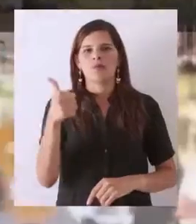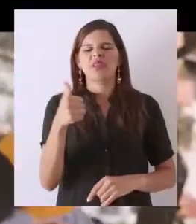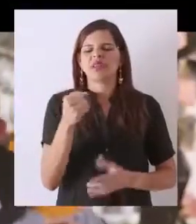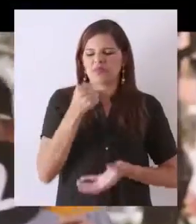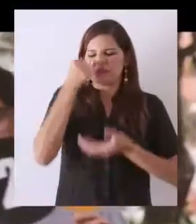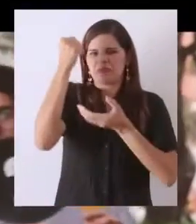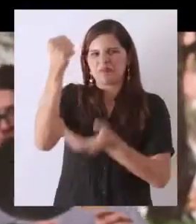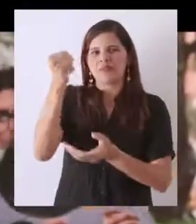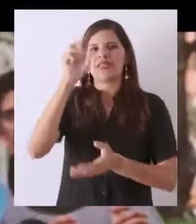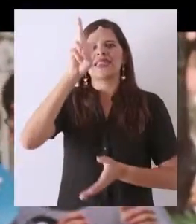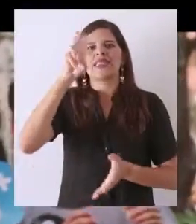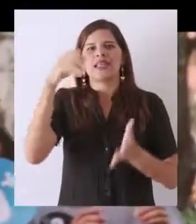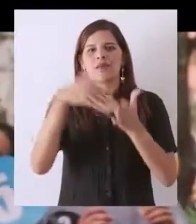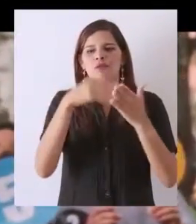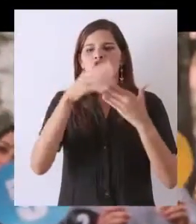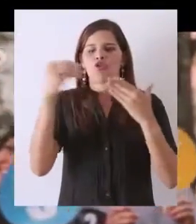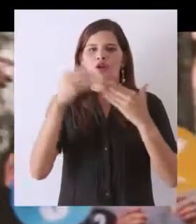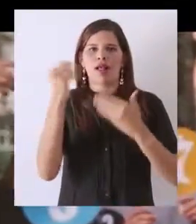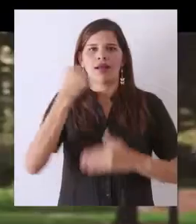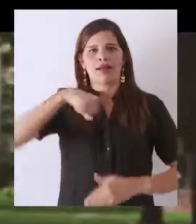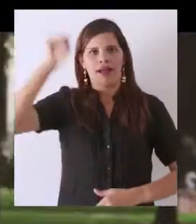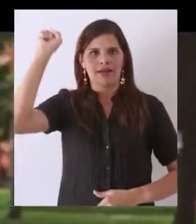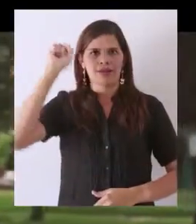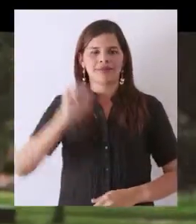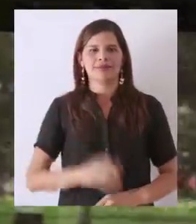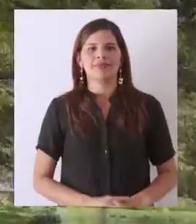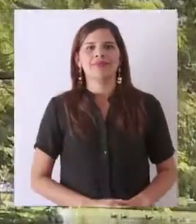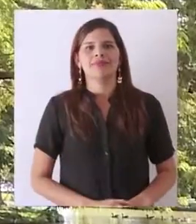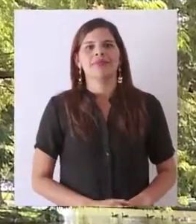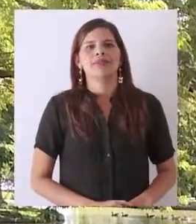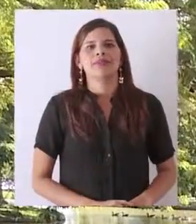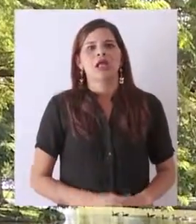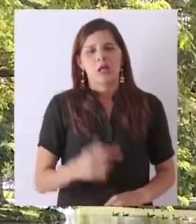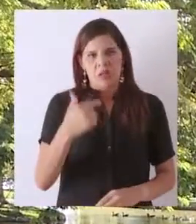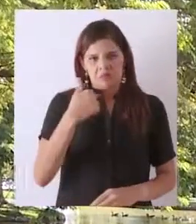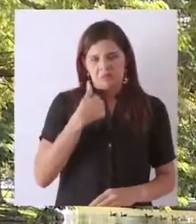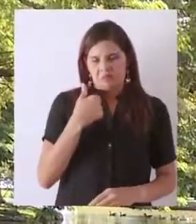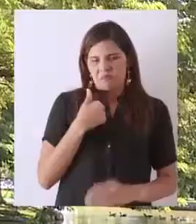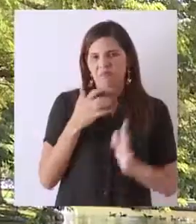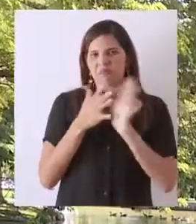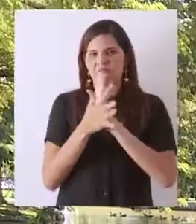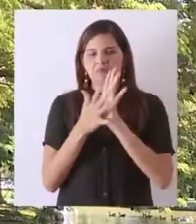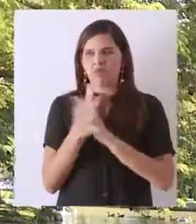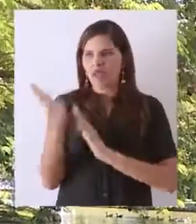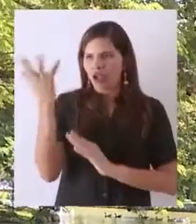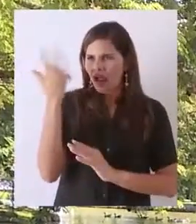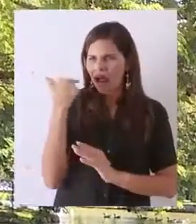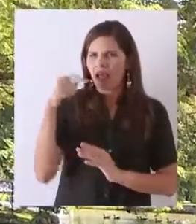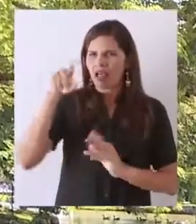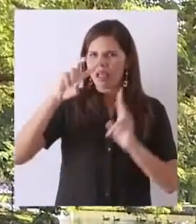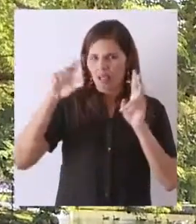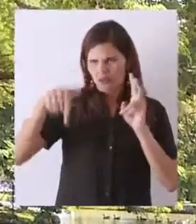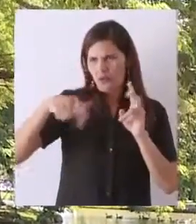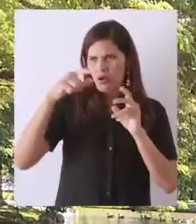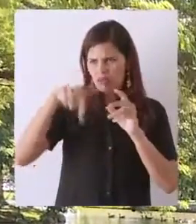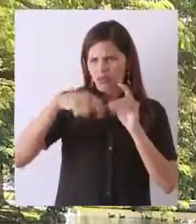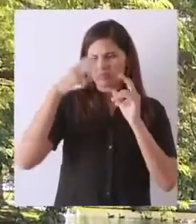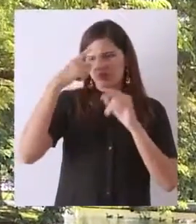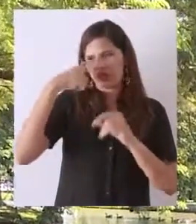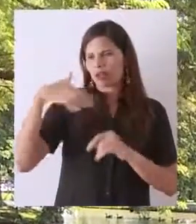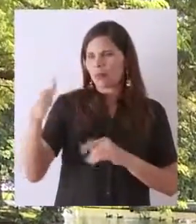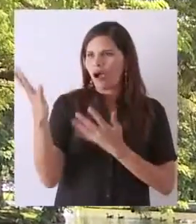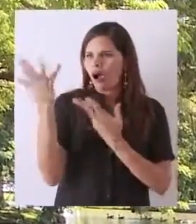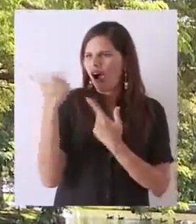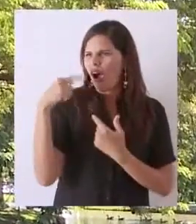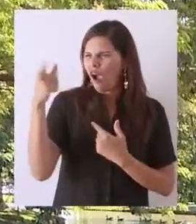Crown, cuya bolsa era de 7 mil dólares. En el momento en me entero yo del concurso del Festival Seven Crown, me